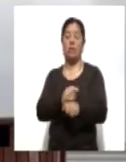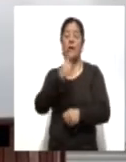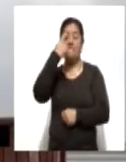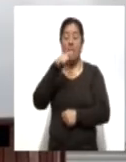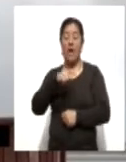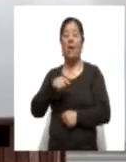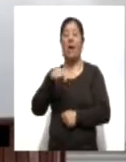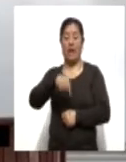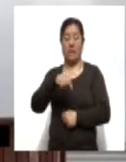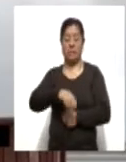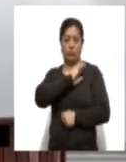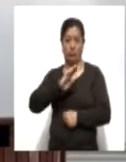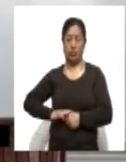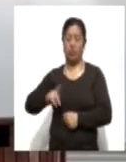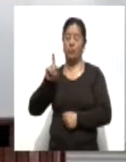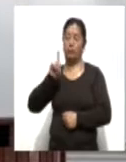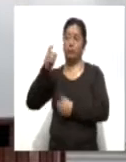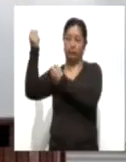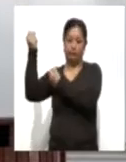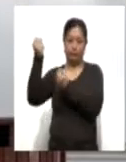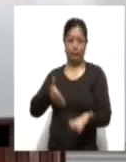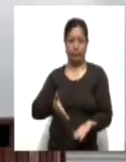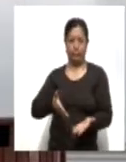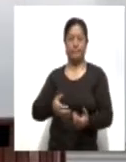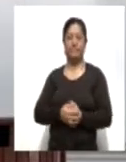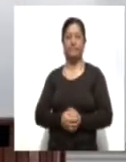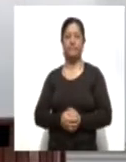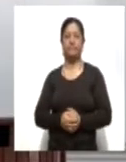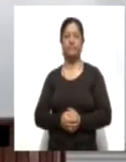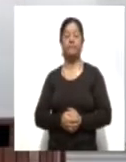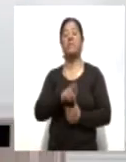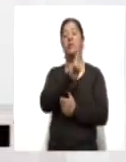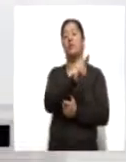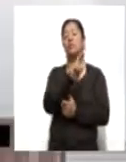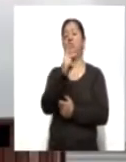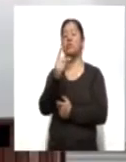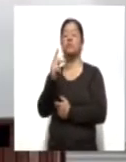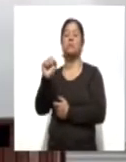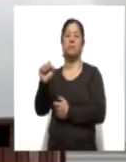a este municipio la ruta por tu salud. Expresarles